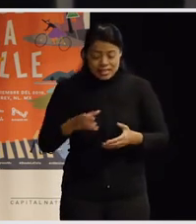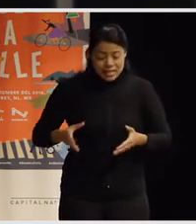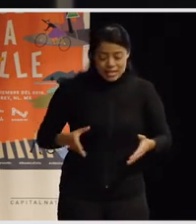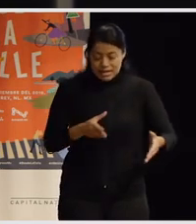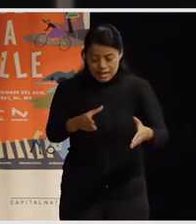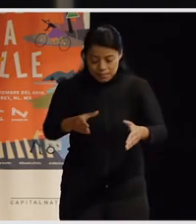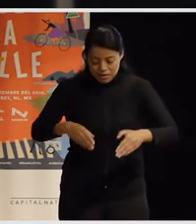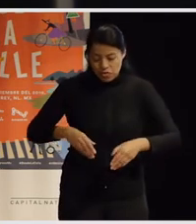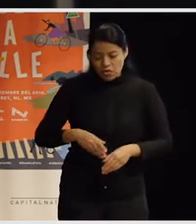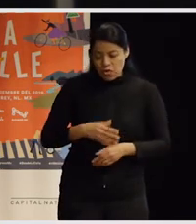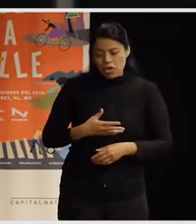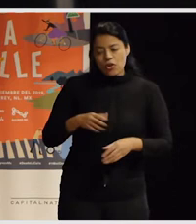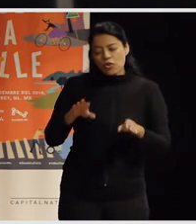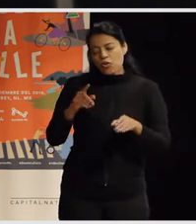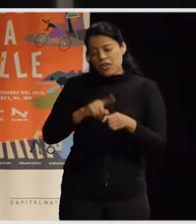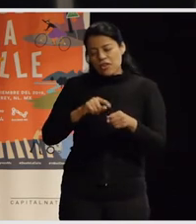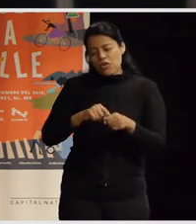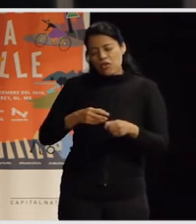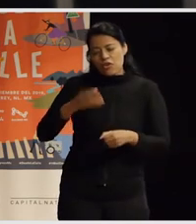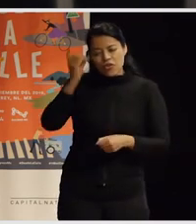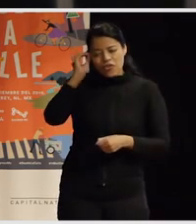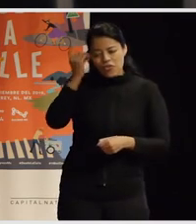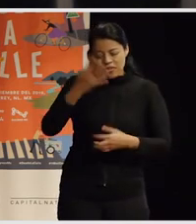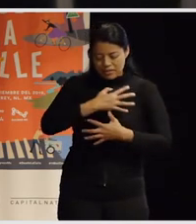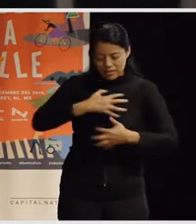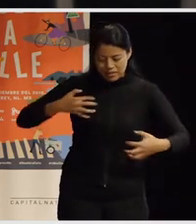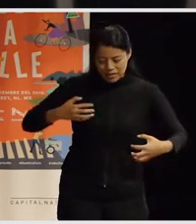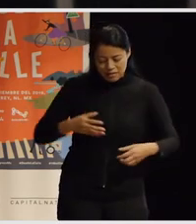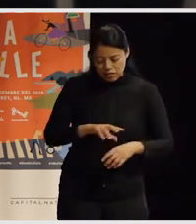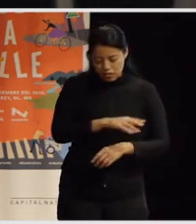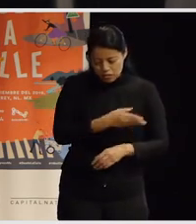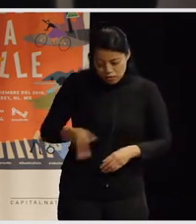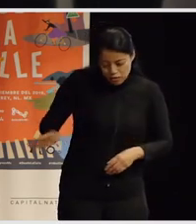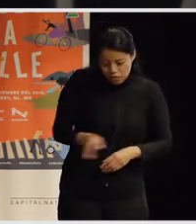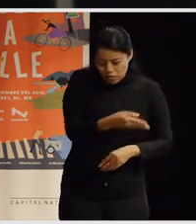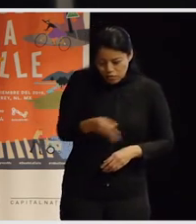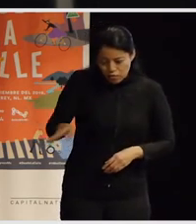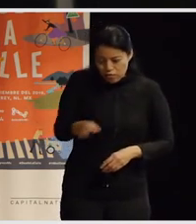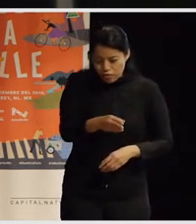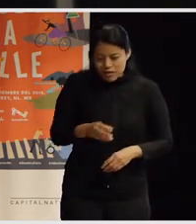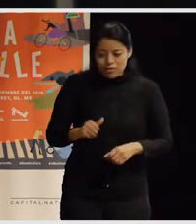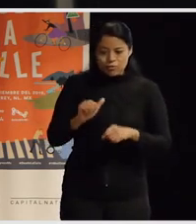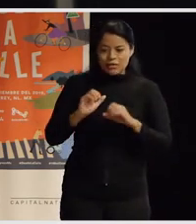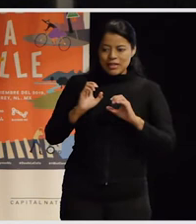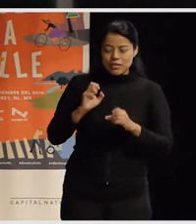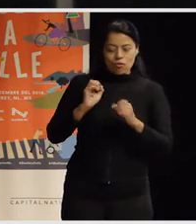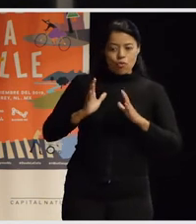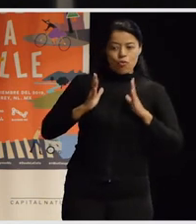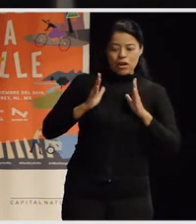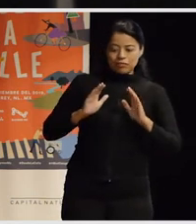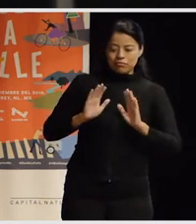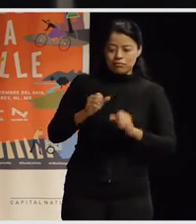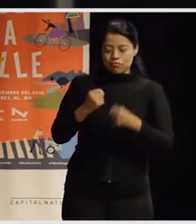definitivamente rompía con la normalización, ¿no? Y otra cosa que me pareció bien interesante de lo que